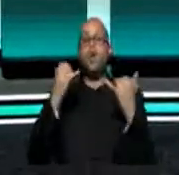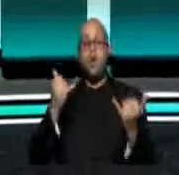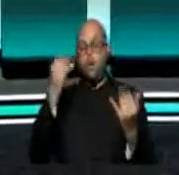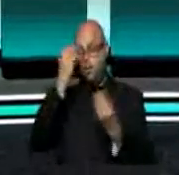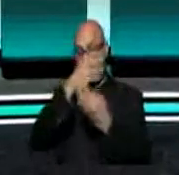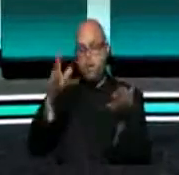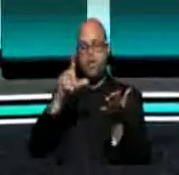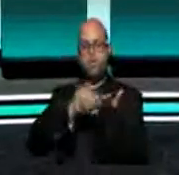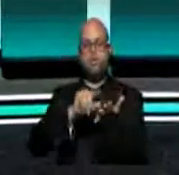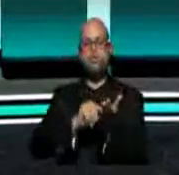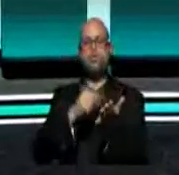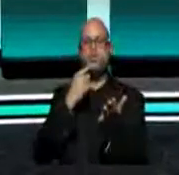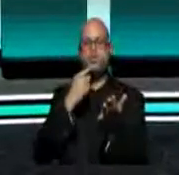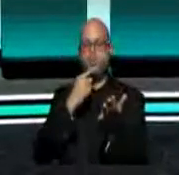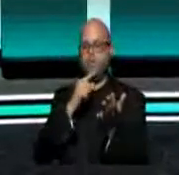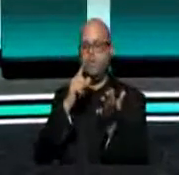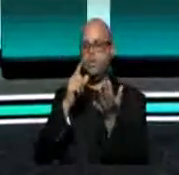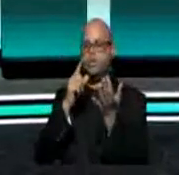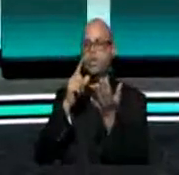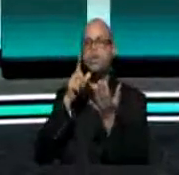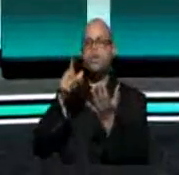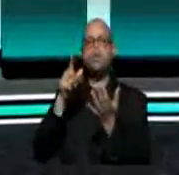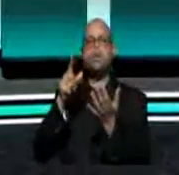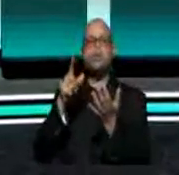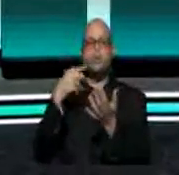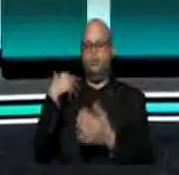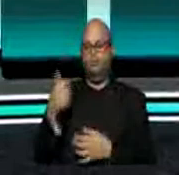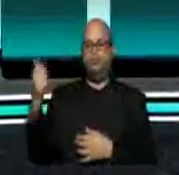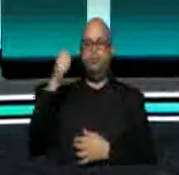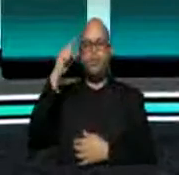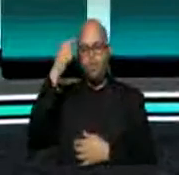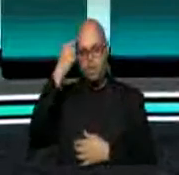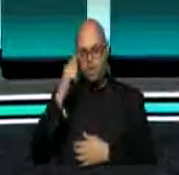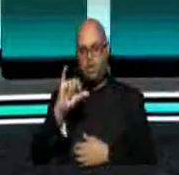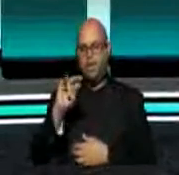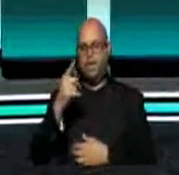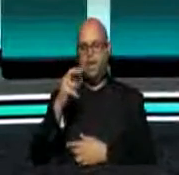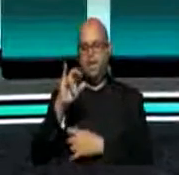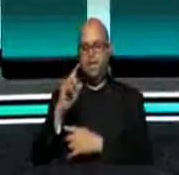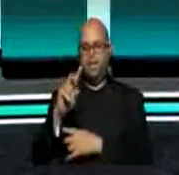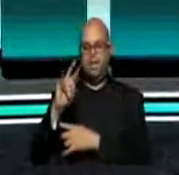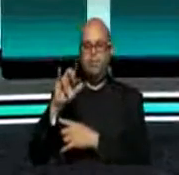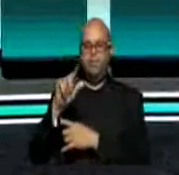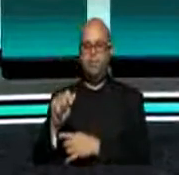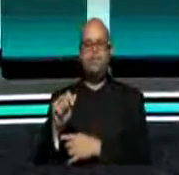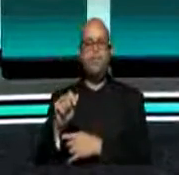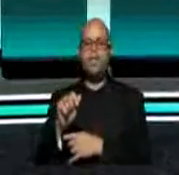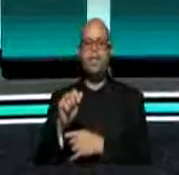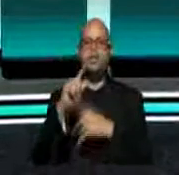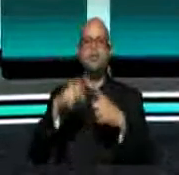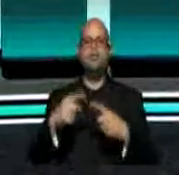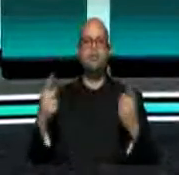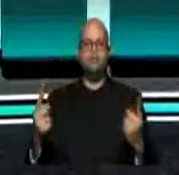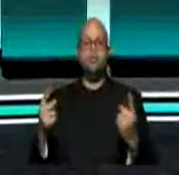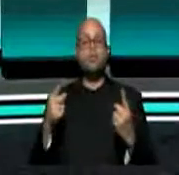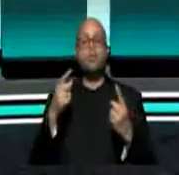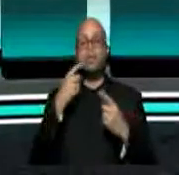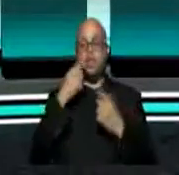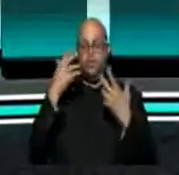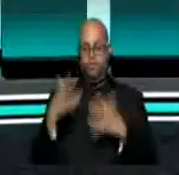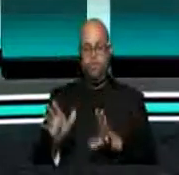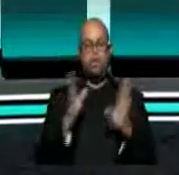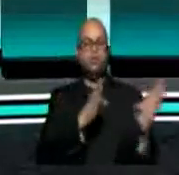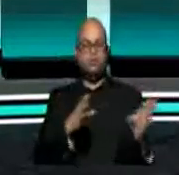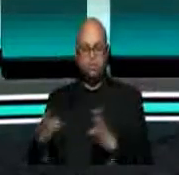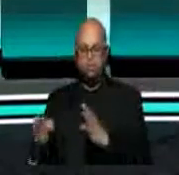apunta problemas con la secretaria de la Gobernación, Ingrid Vila. De paso, asegura que ya ha implantado un plan contra el crimen que se